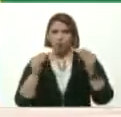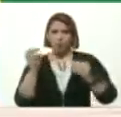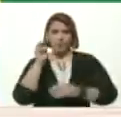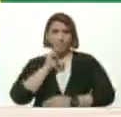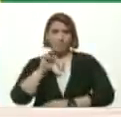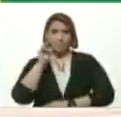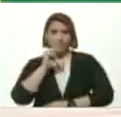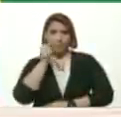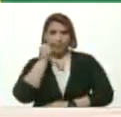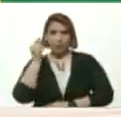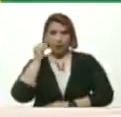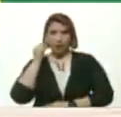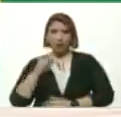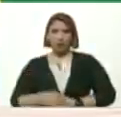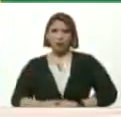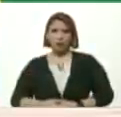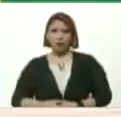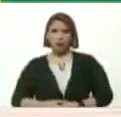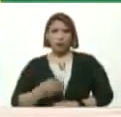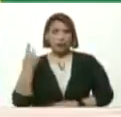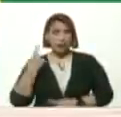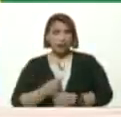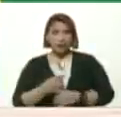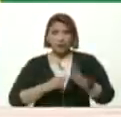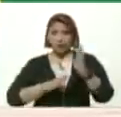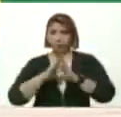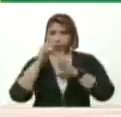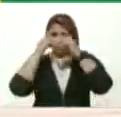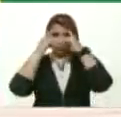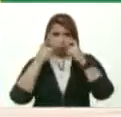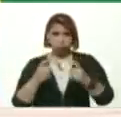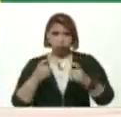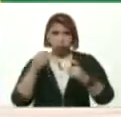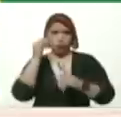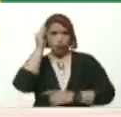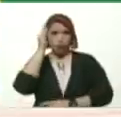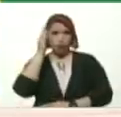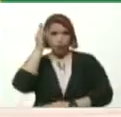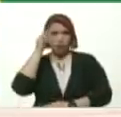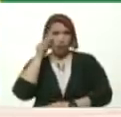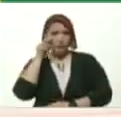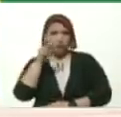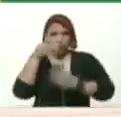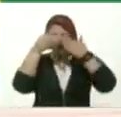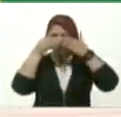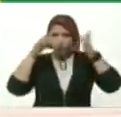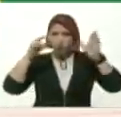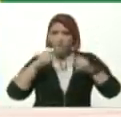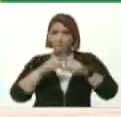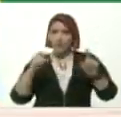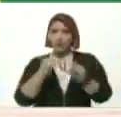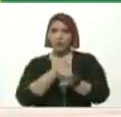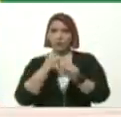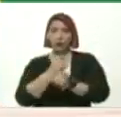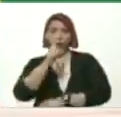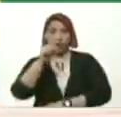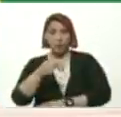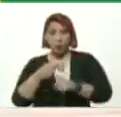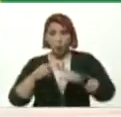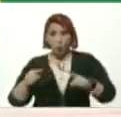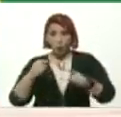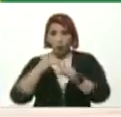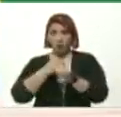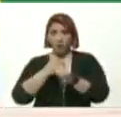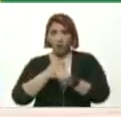Maestras Enriquecer su conocimiento Su visión Para su trabajo Hay otro Otro trabajo De